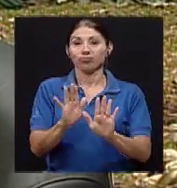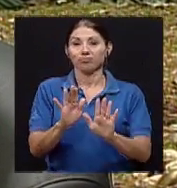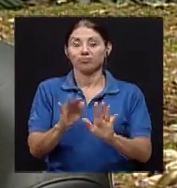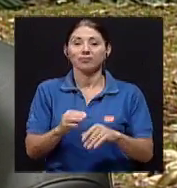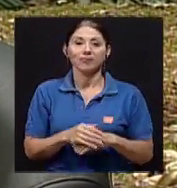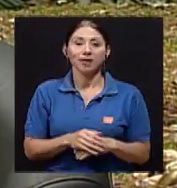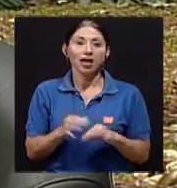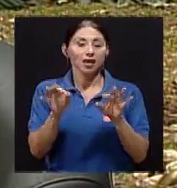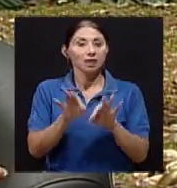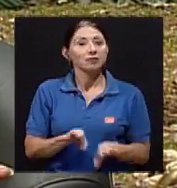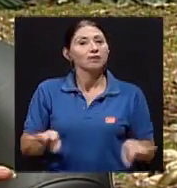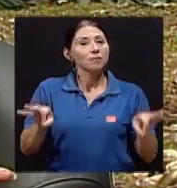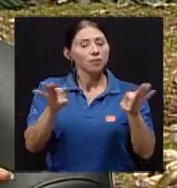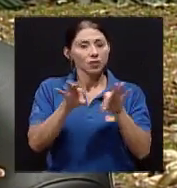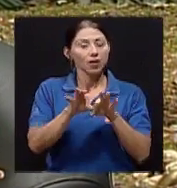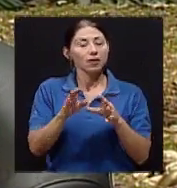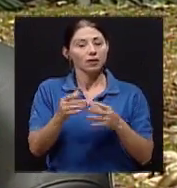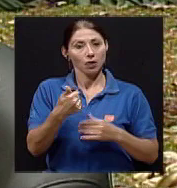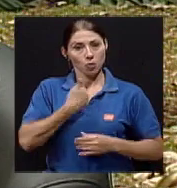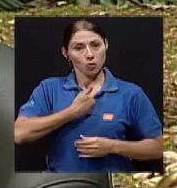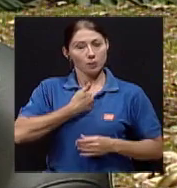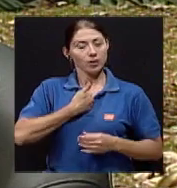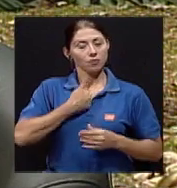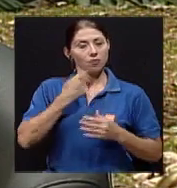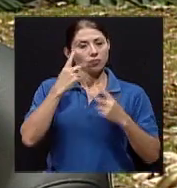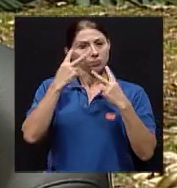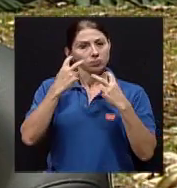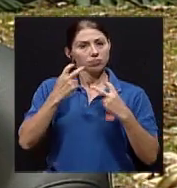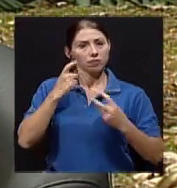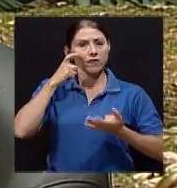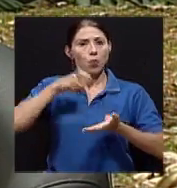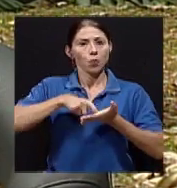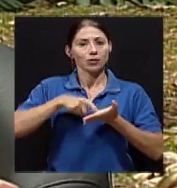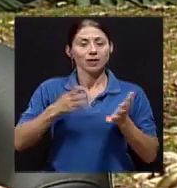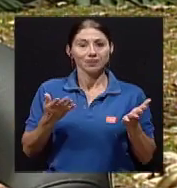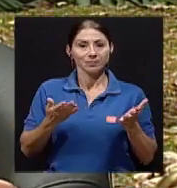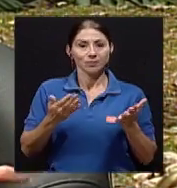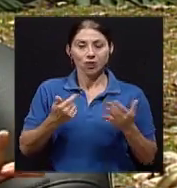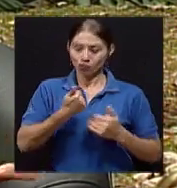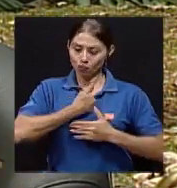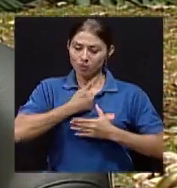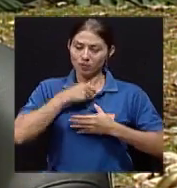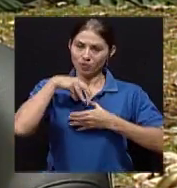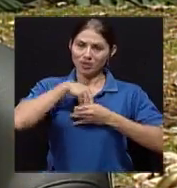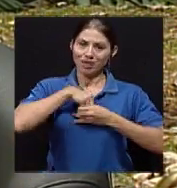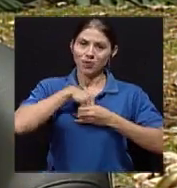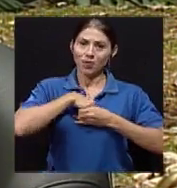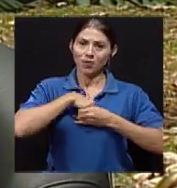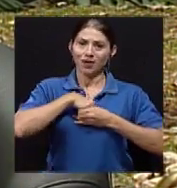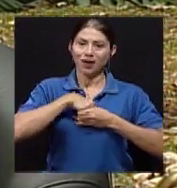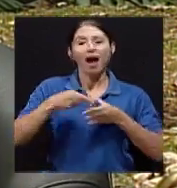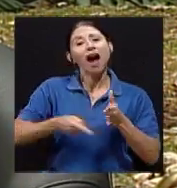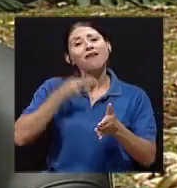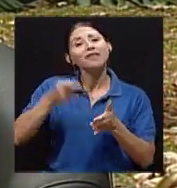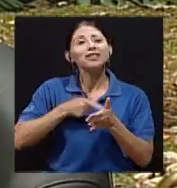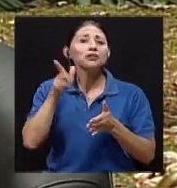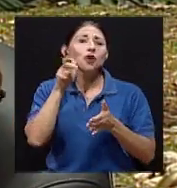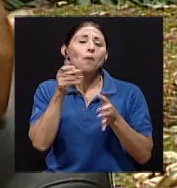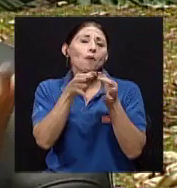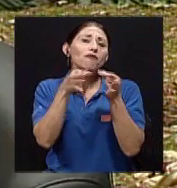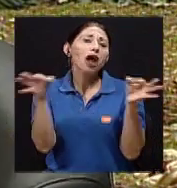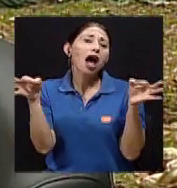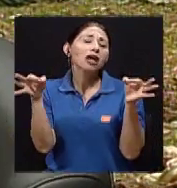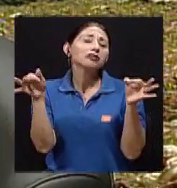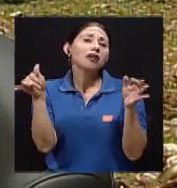el reconocerse. O sea, desde la experiencia clínica, lo mejor es como irme encontrando en mi interior. A veces suena como también muy trillado de que busque su interior